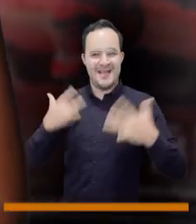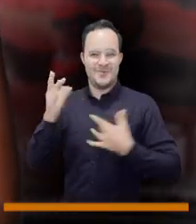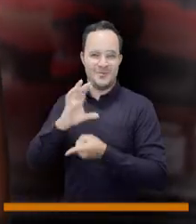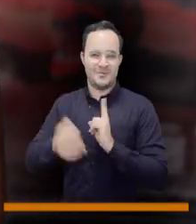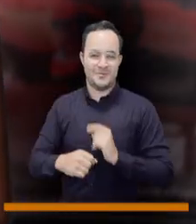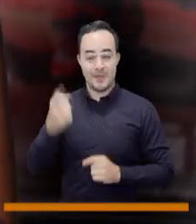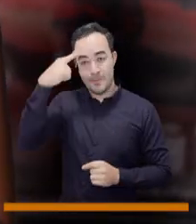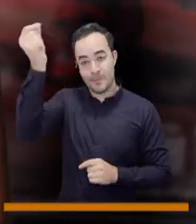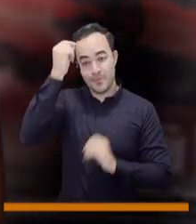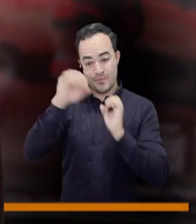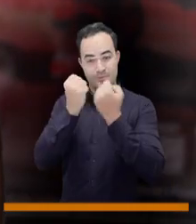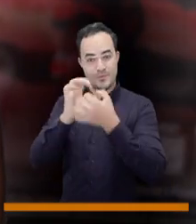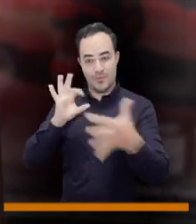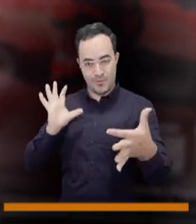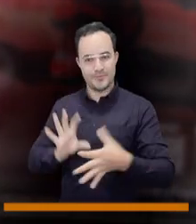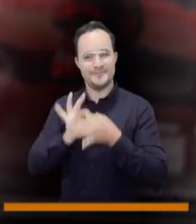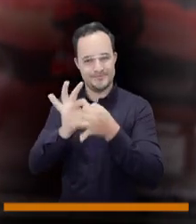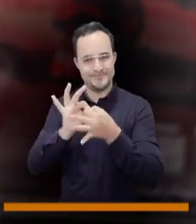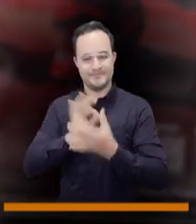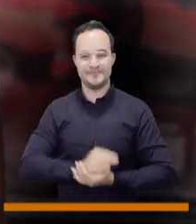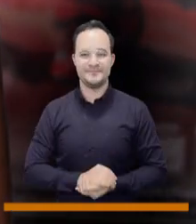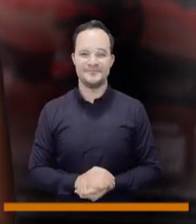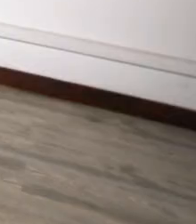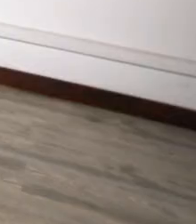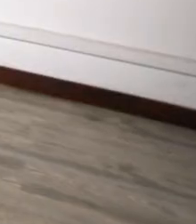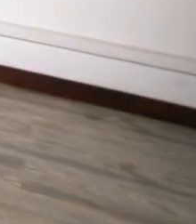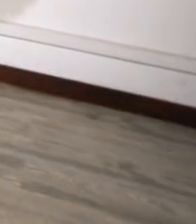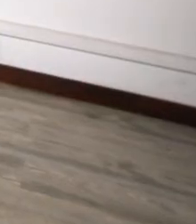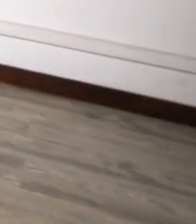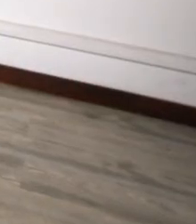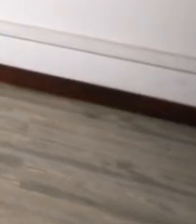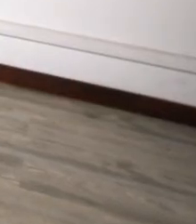disfrutar de la cultura. Porque el Consejo somos tú y yo.